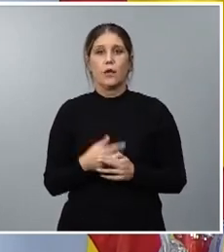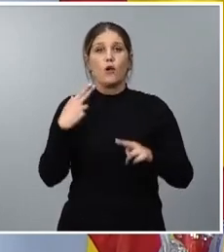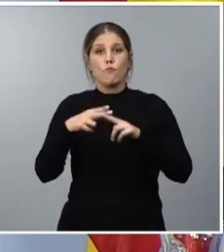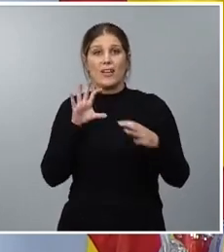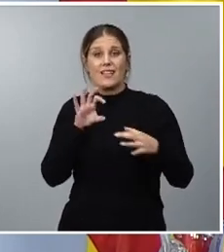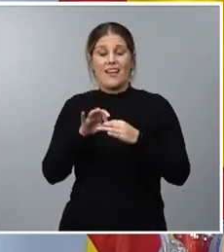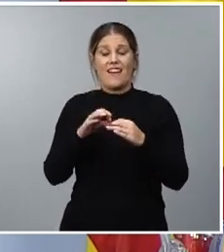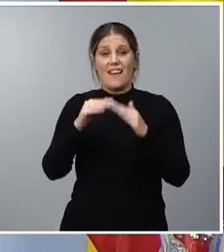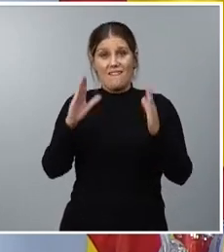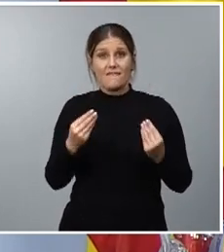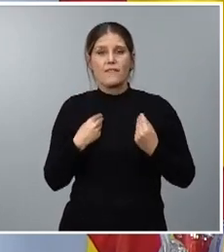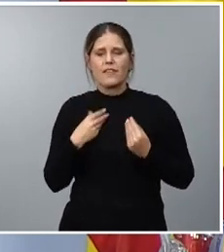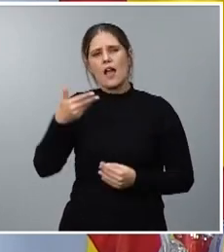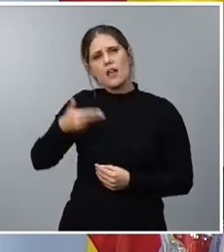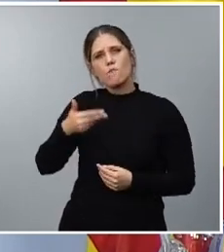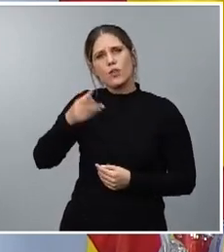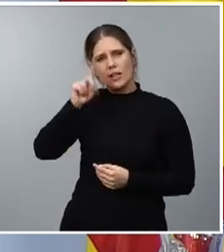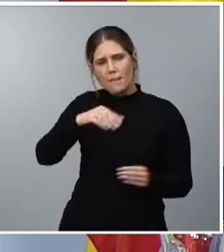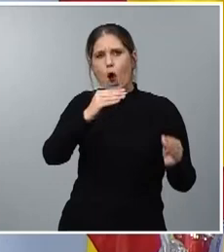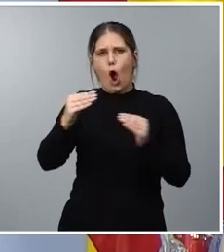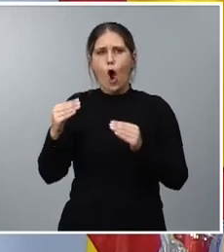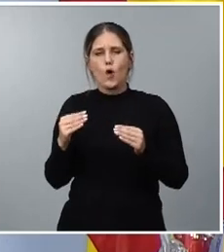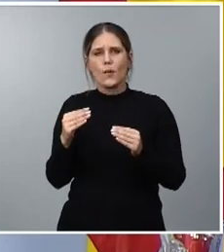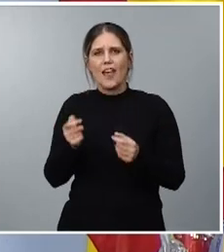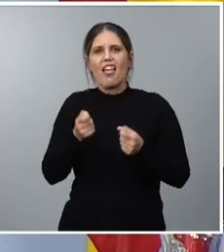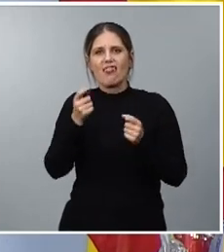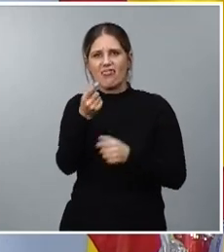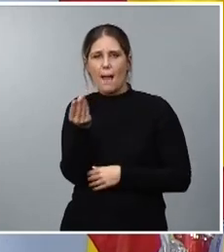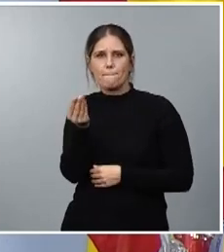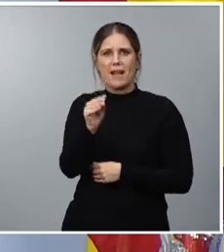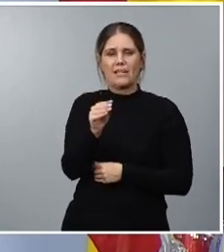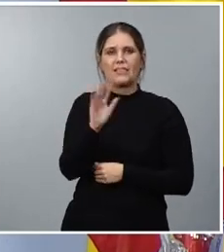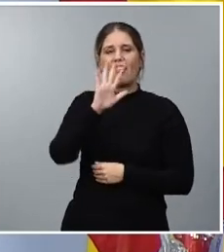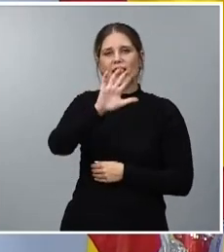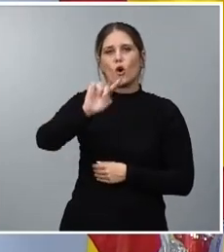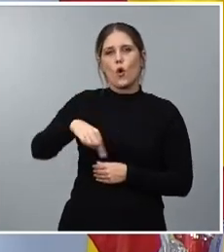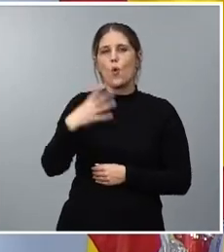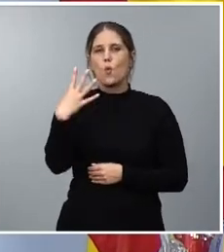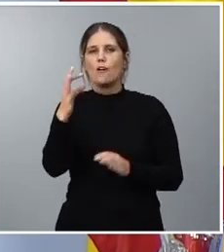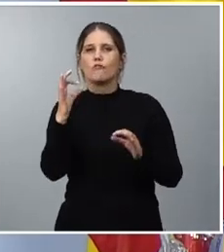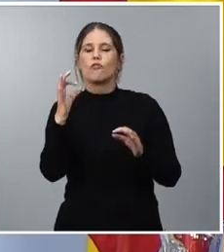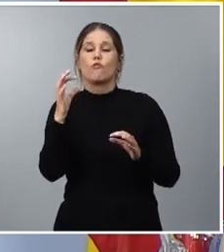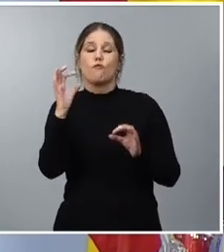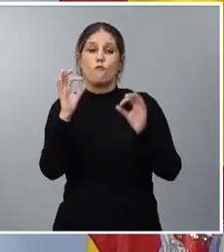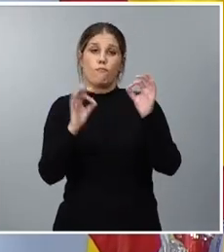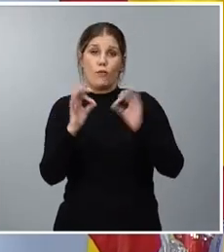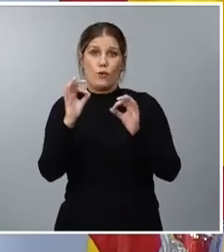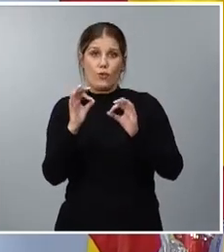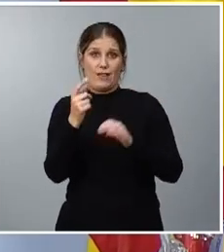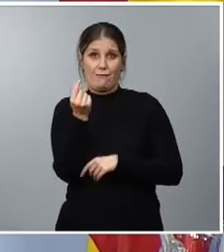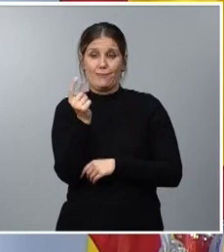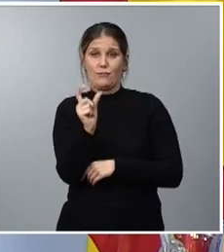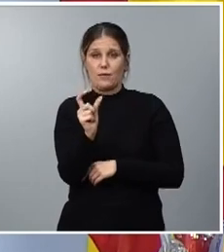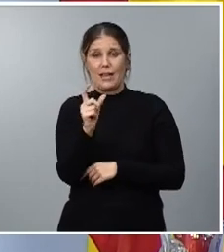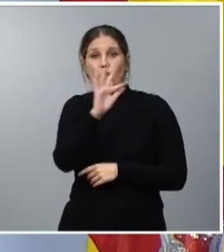también importantísimo para los jóvenes aumentamos un 5,4% esta partida alcanzando 3